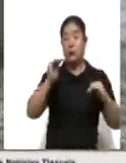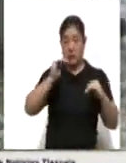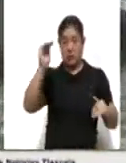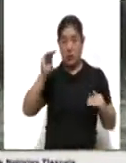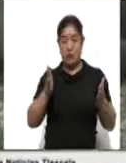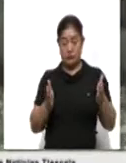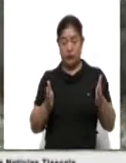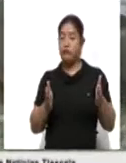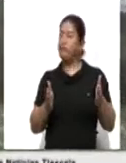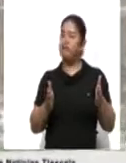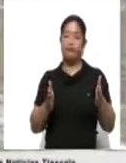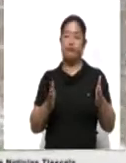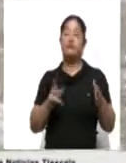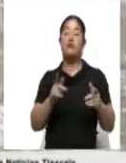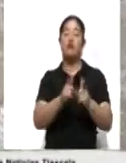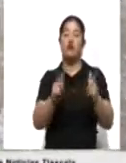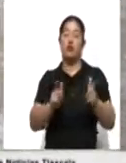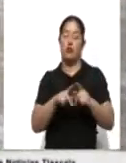Corona, Ahora Noticias.